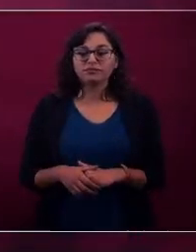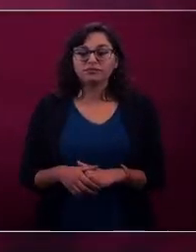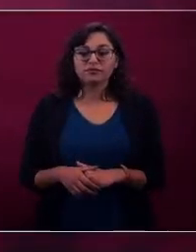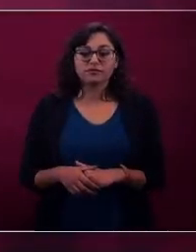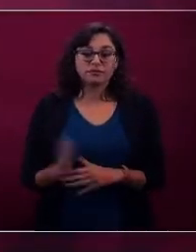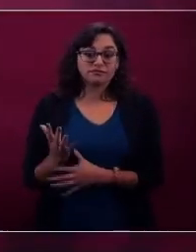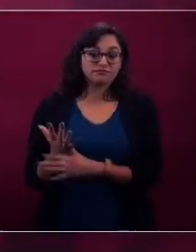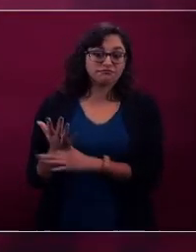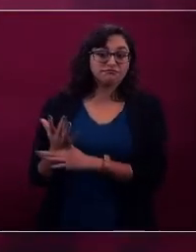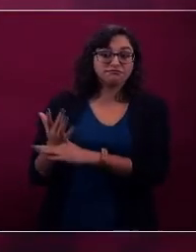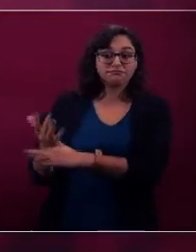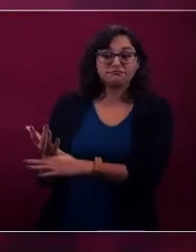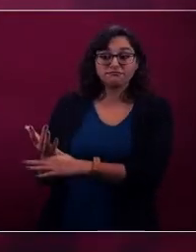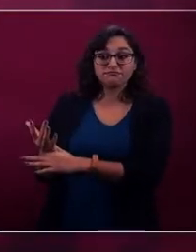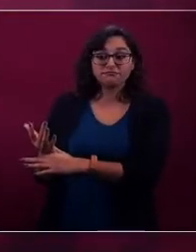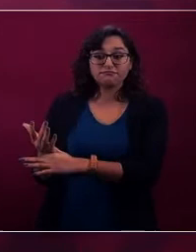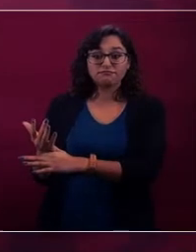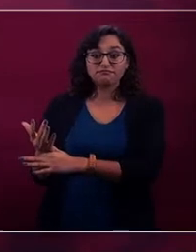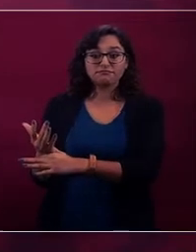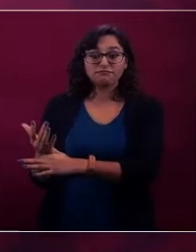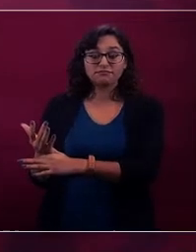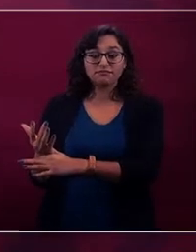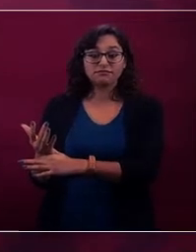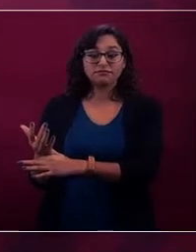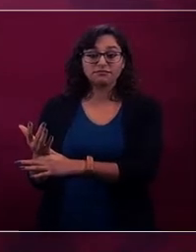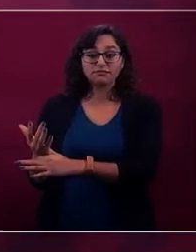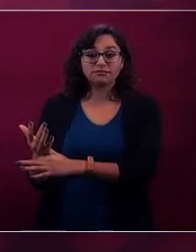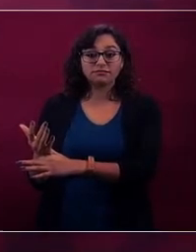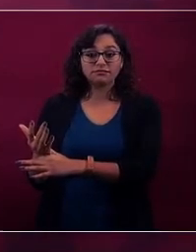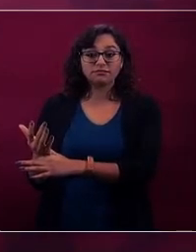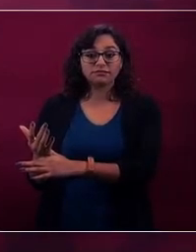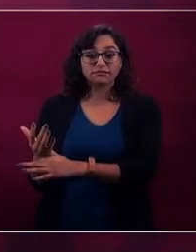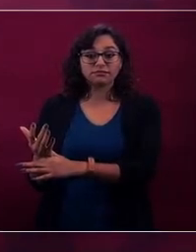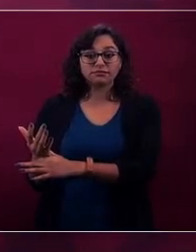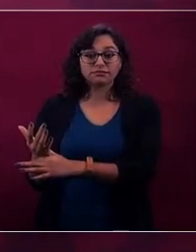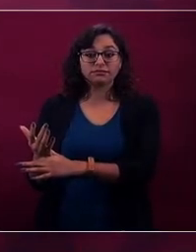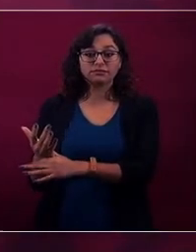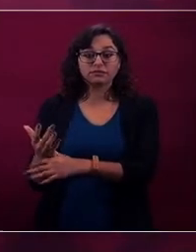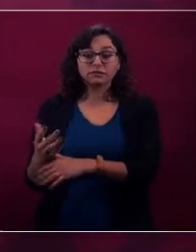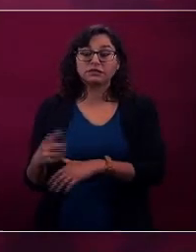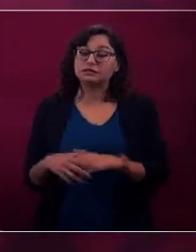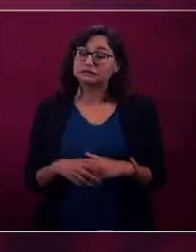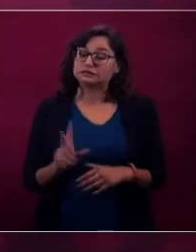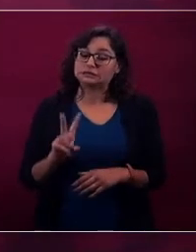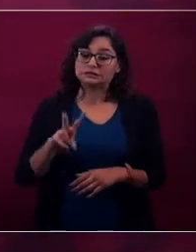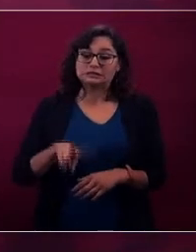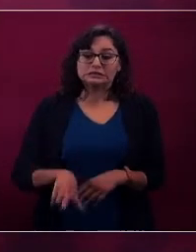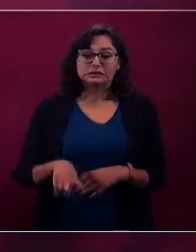algo que es muy fuerte,